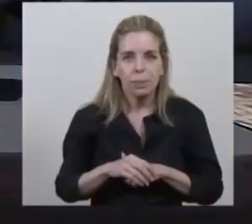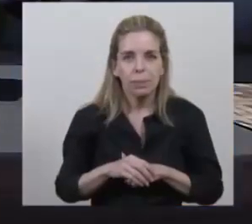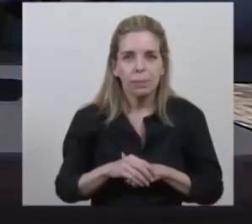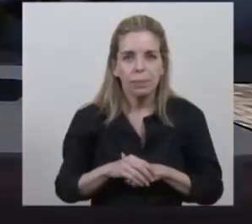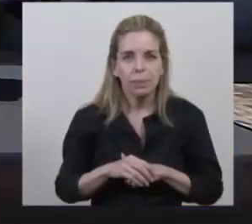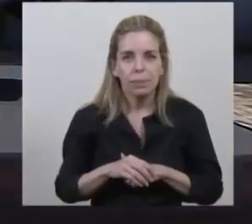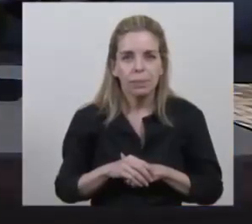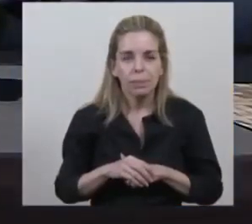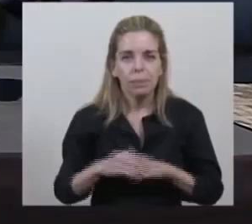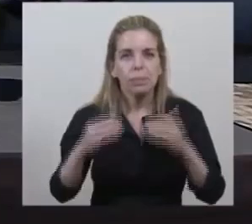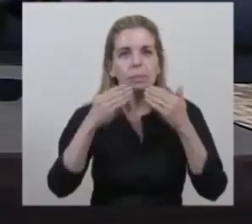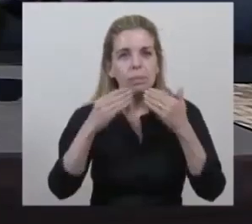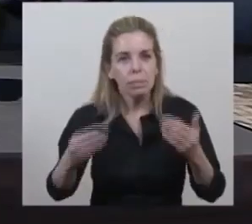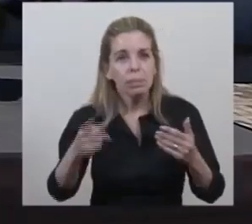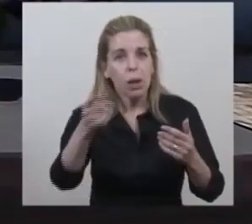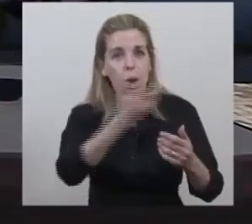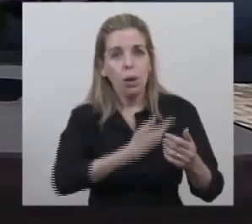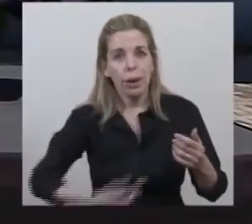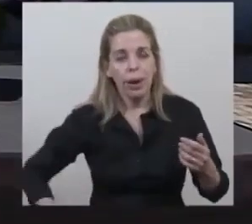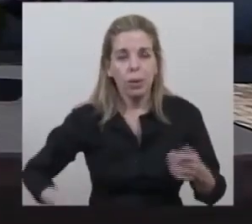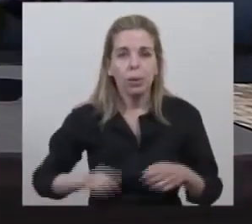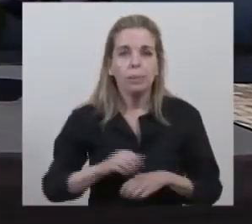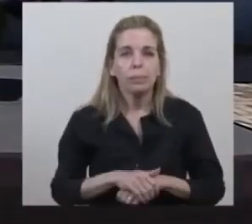Muchas gracias, señor gobernador.